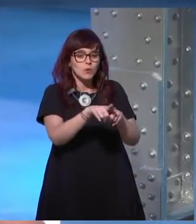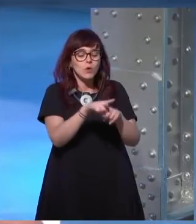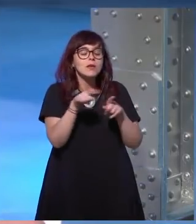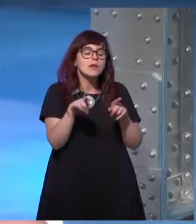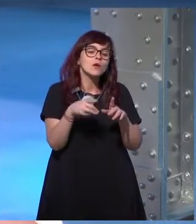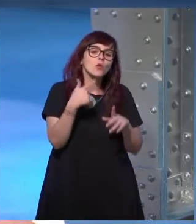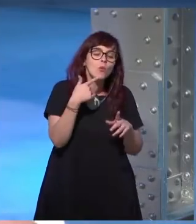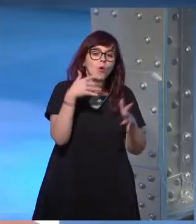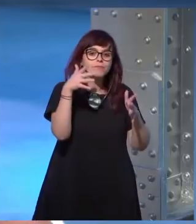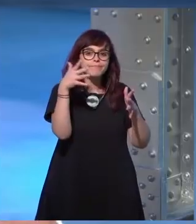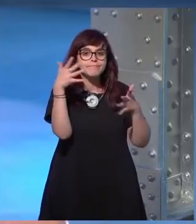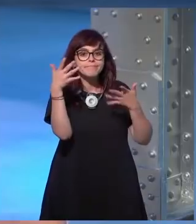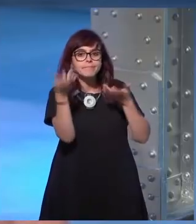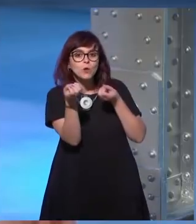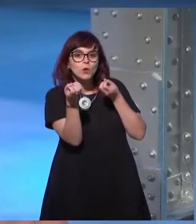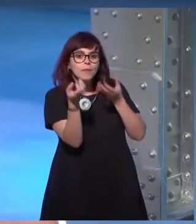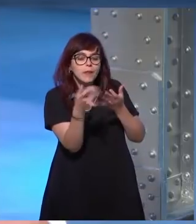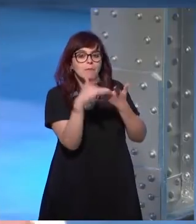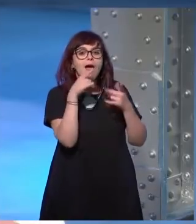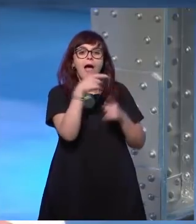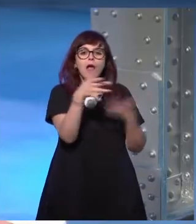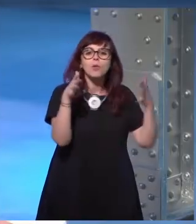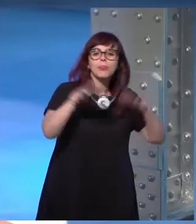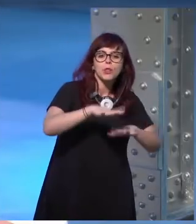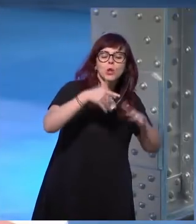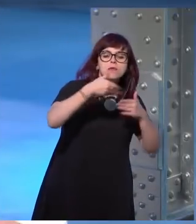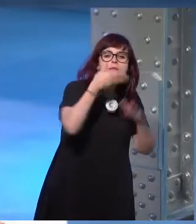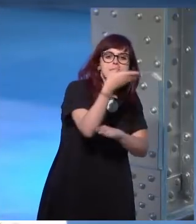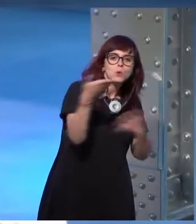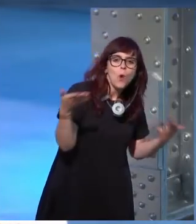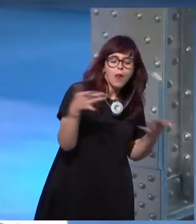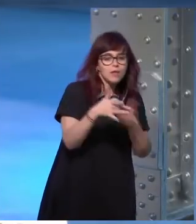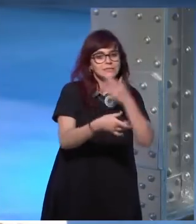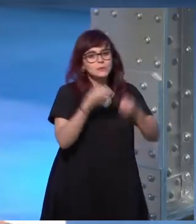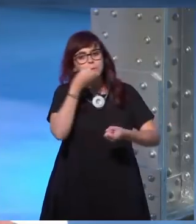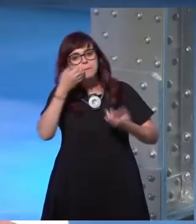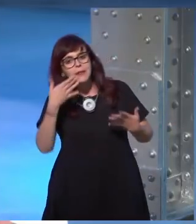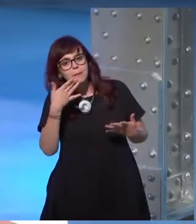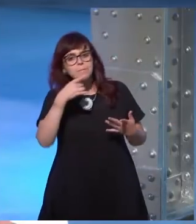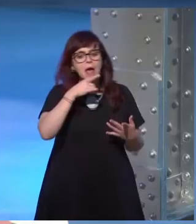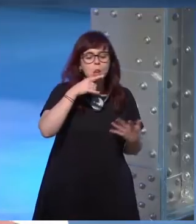indicar pues que tipo de convenciones son las adecuadas que es lo que está bien que es lo que está mal